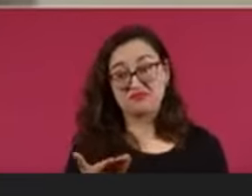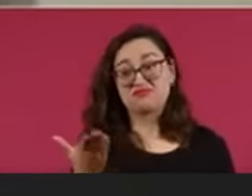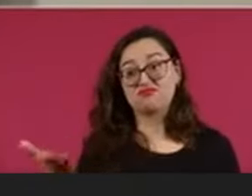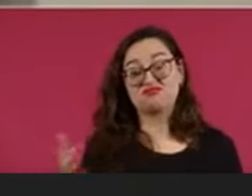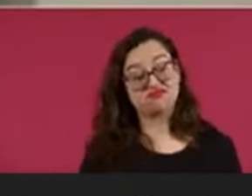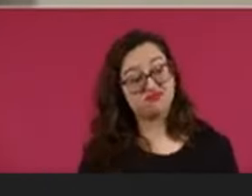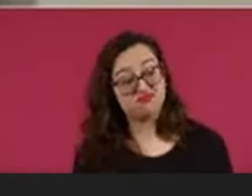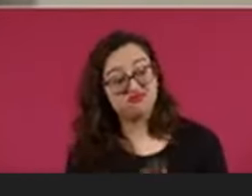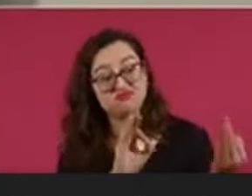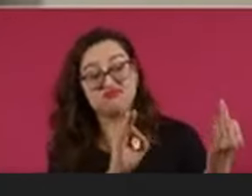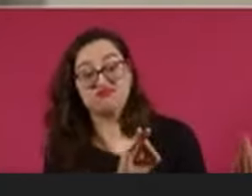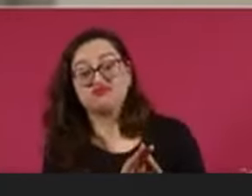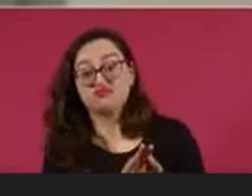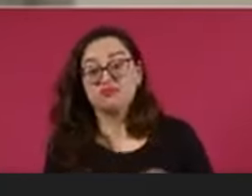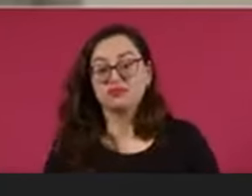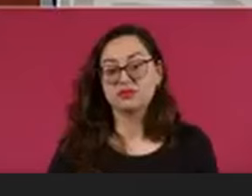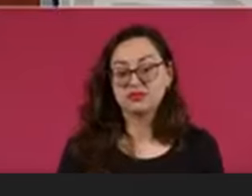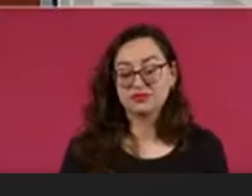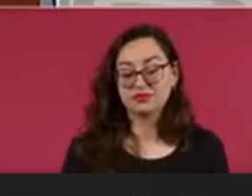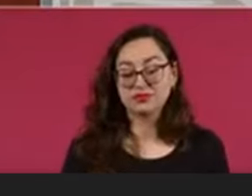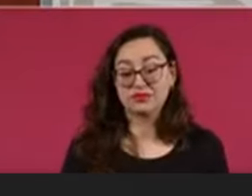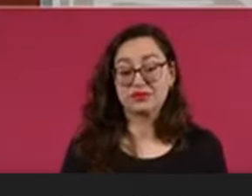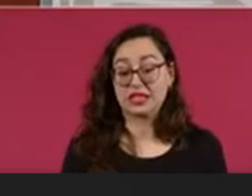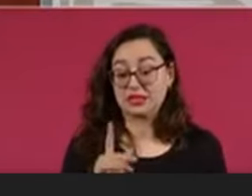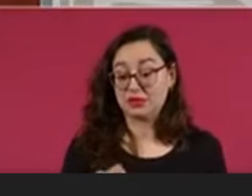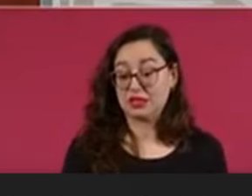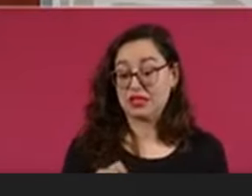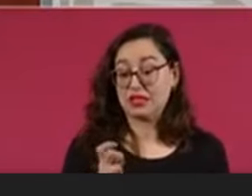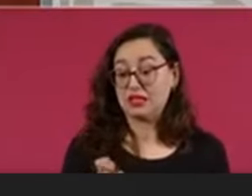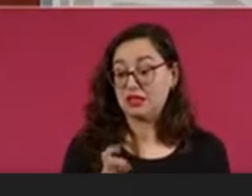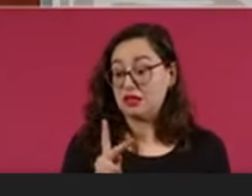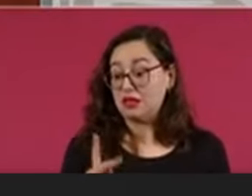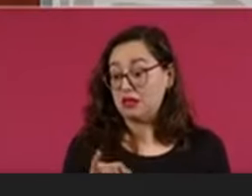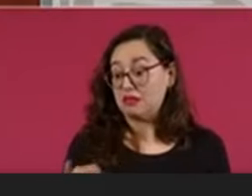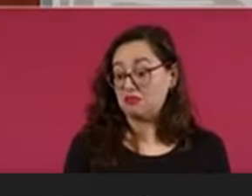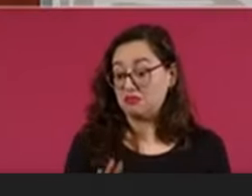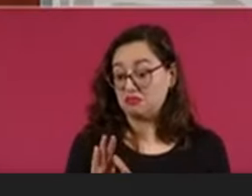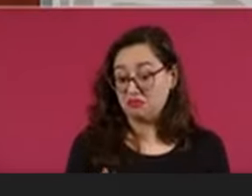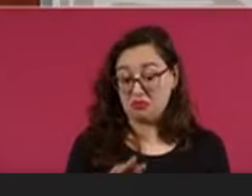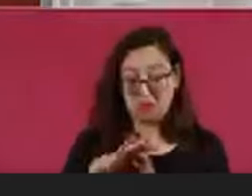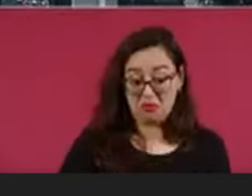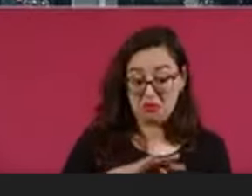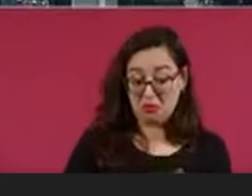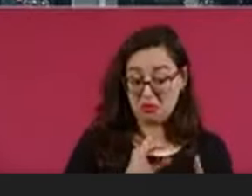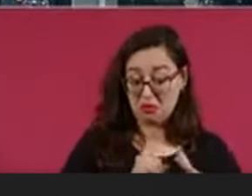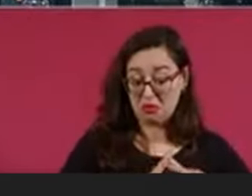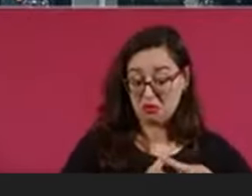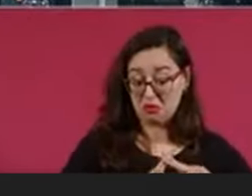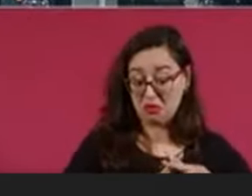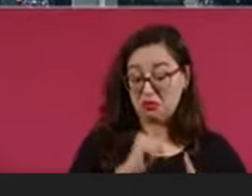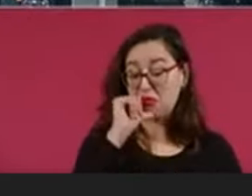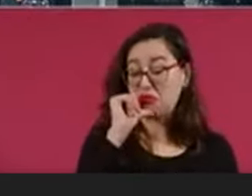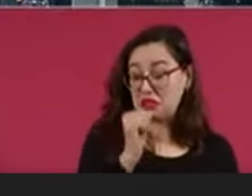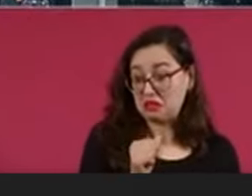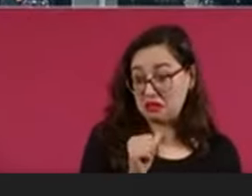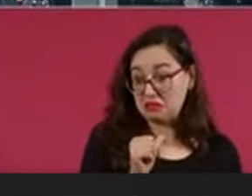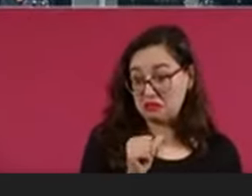Si el tribunal no cuenta los sufragios y avala su triunfo, entre comillas,